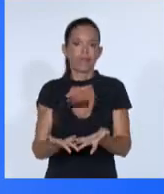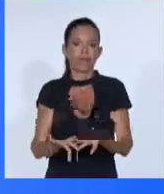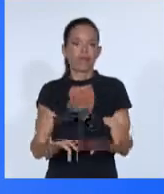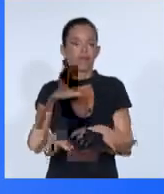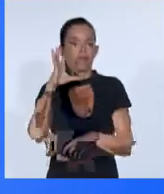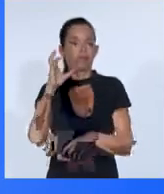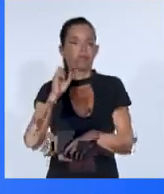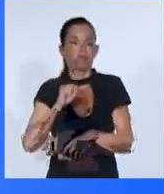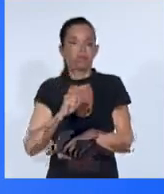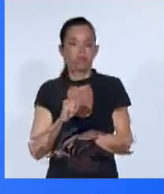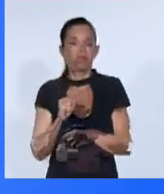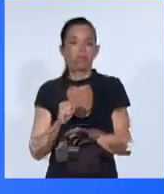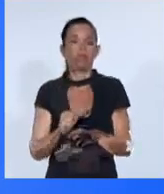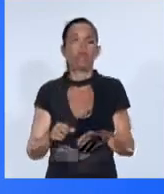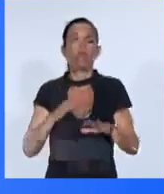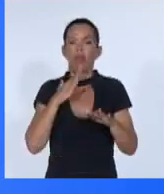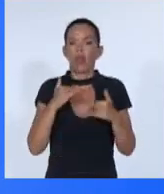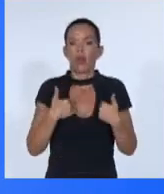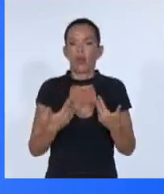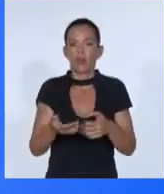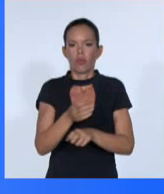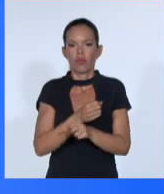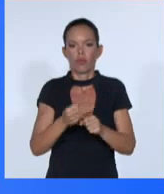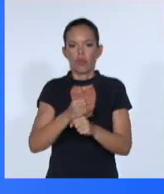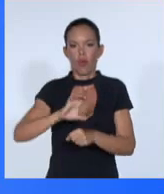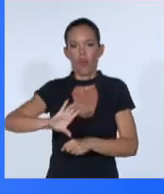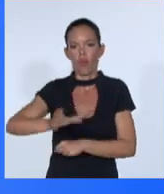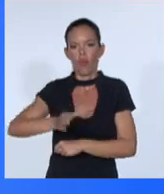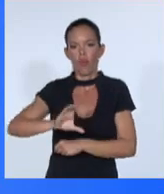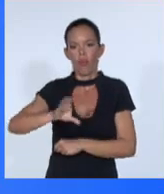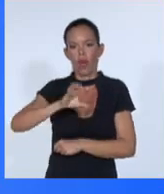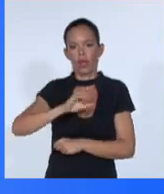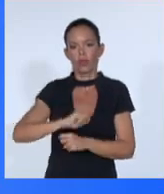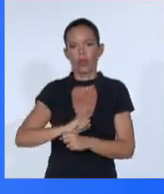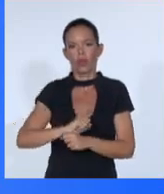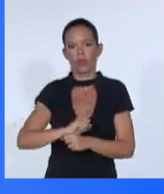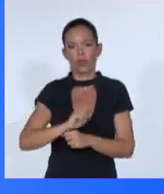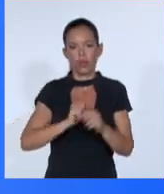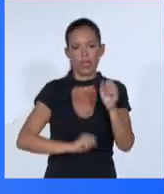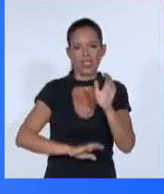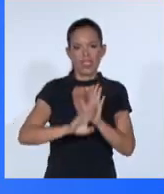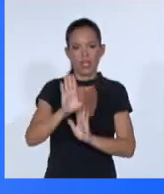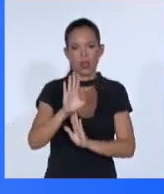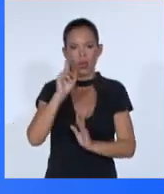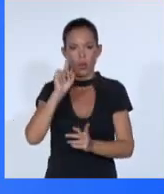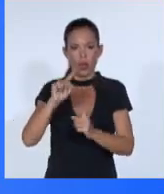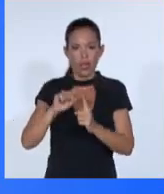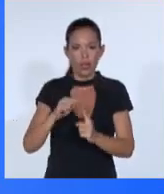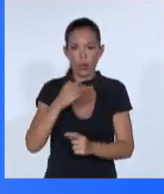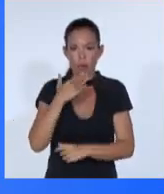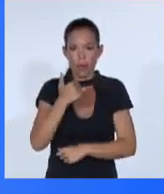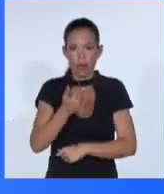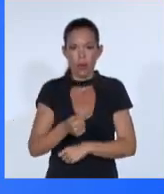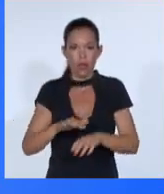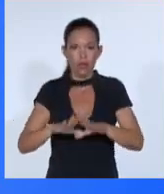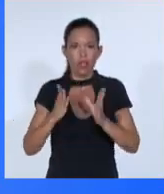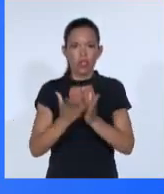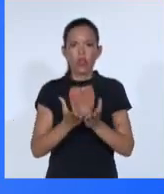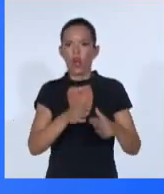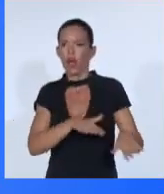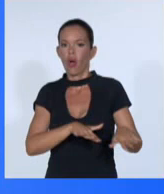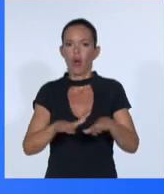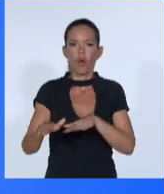recapitalización de los bancos multilaterales de desarrollo con el propósito de que mejoren radicalmente sus condiciones de préstamo